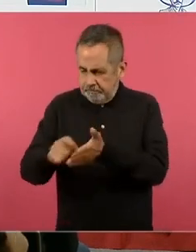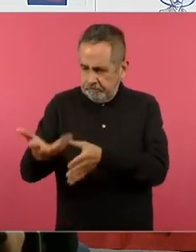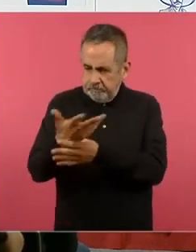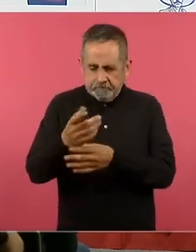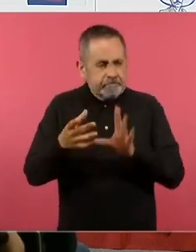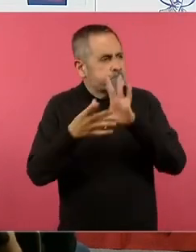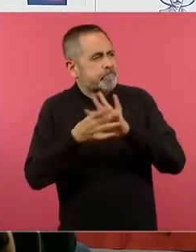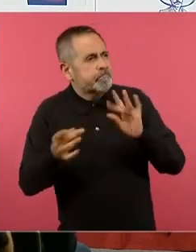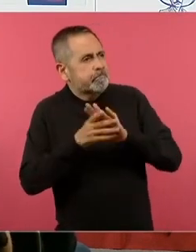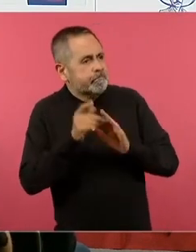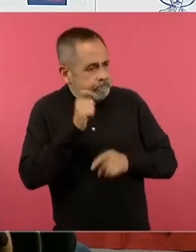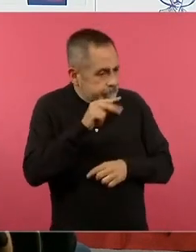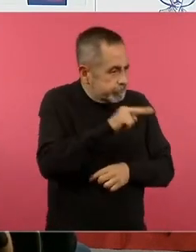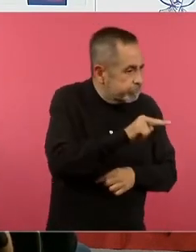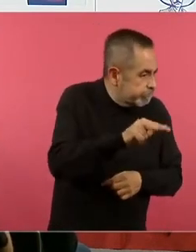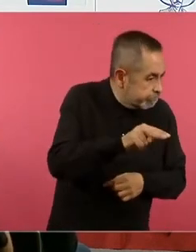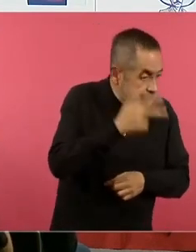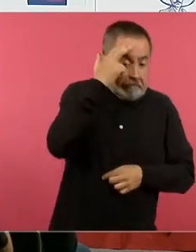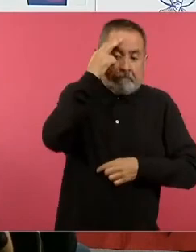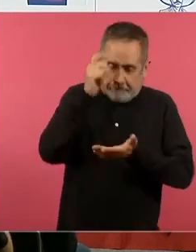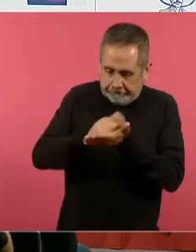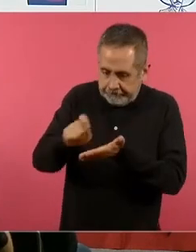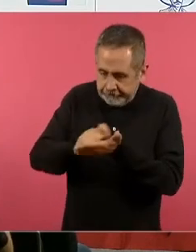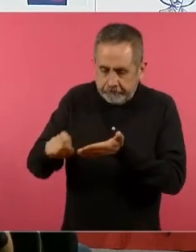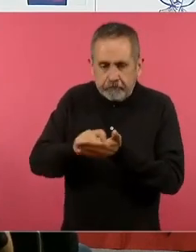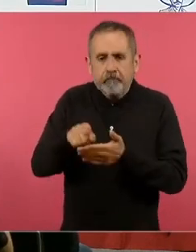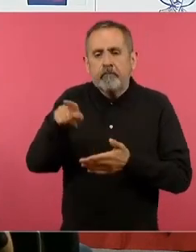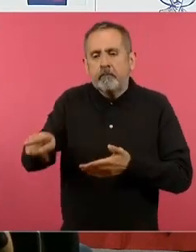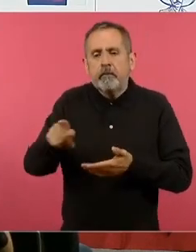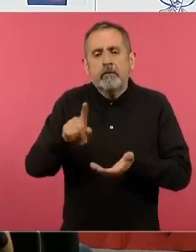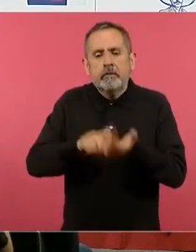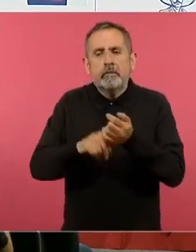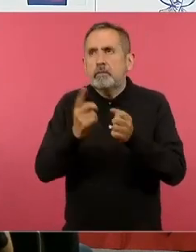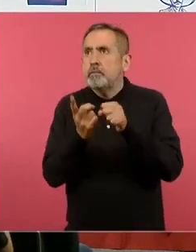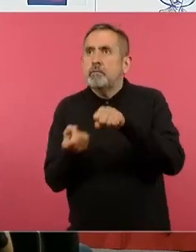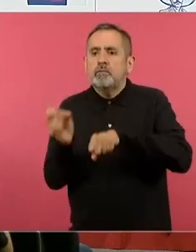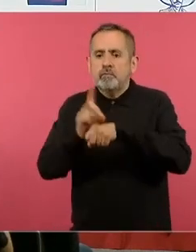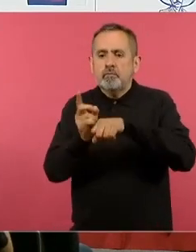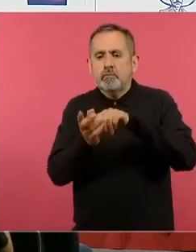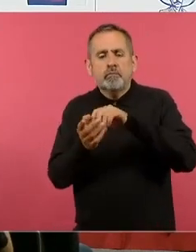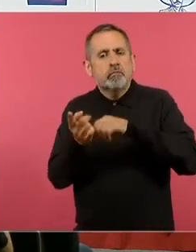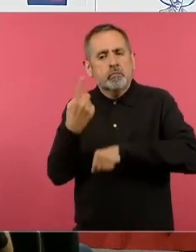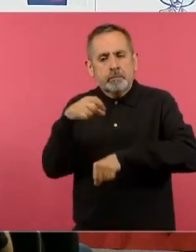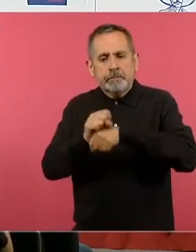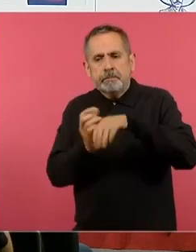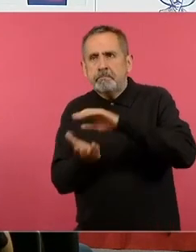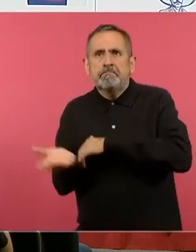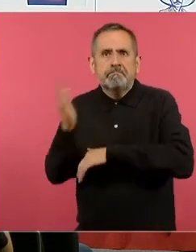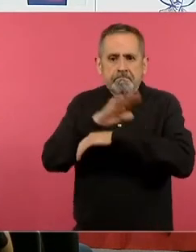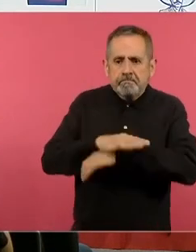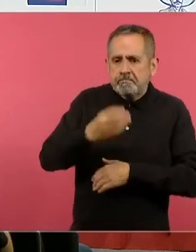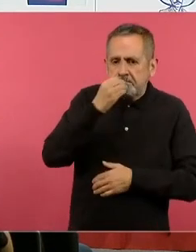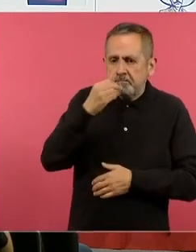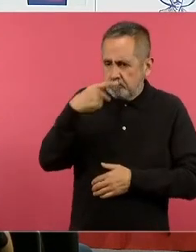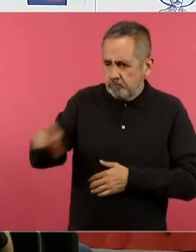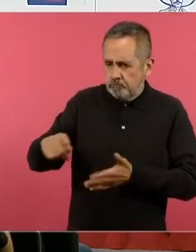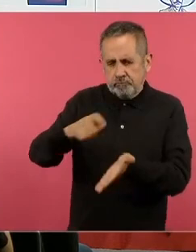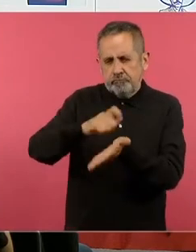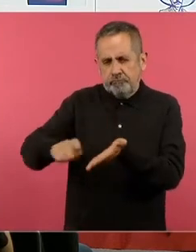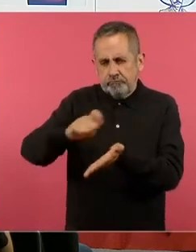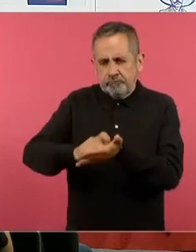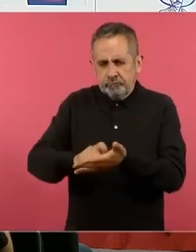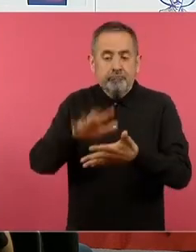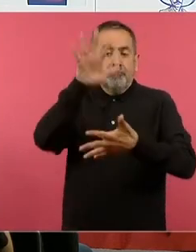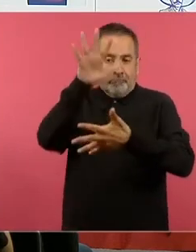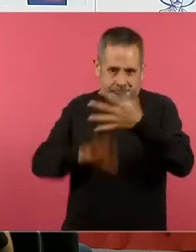los alimentos que va ingiriendo en la semana que haga su lista no lo va a